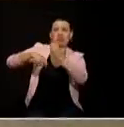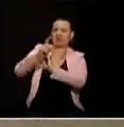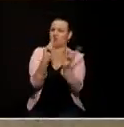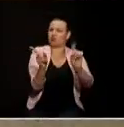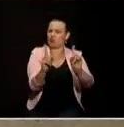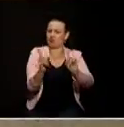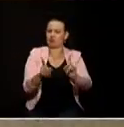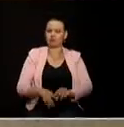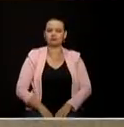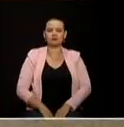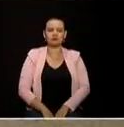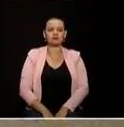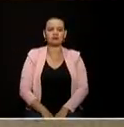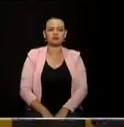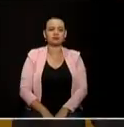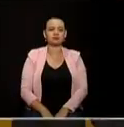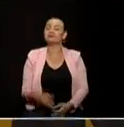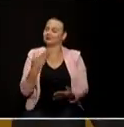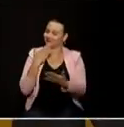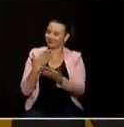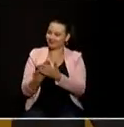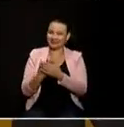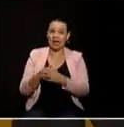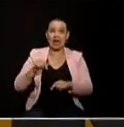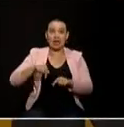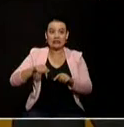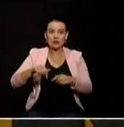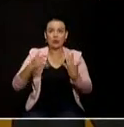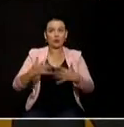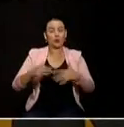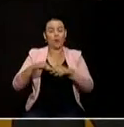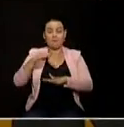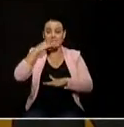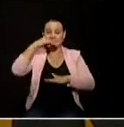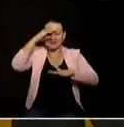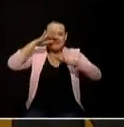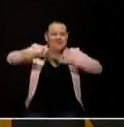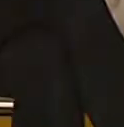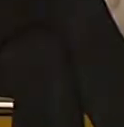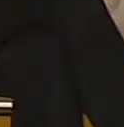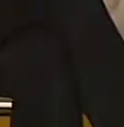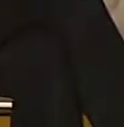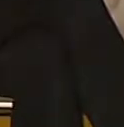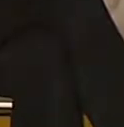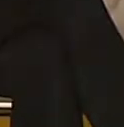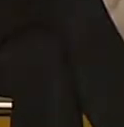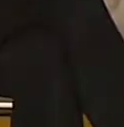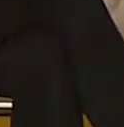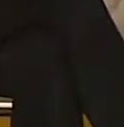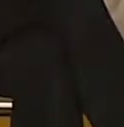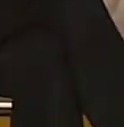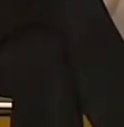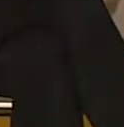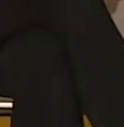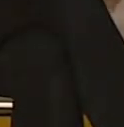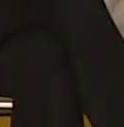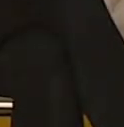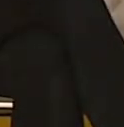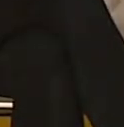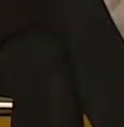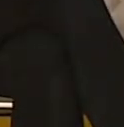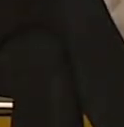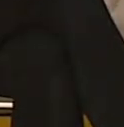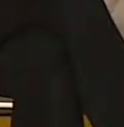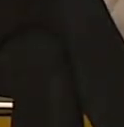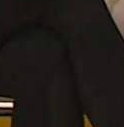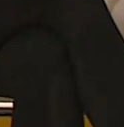rodolfo correa muchísimas gracias seguimos siendo tendencia en medellín con el numeral la hora del debate y vamos a iniciar la última ronda que